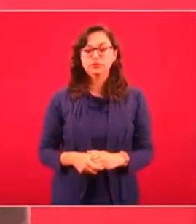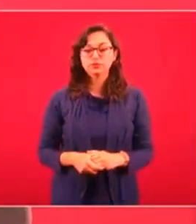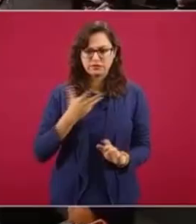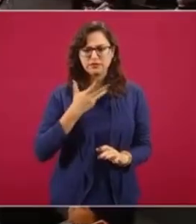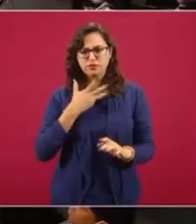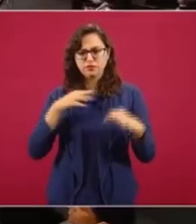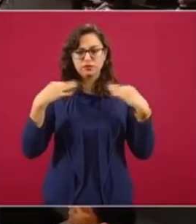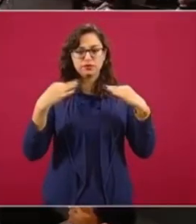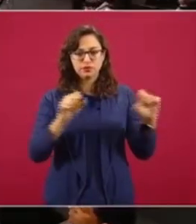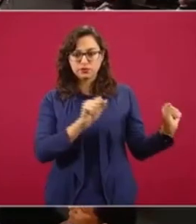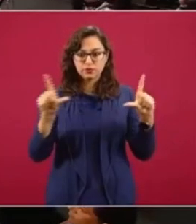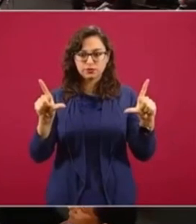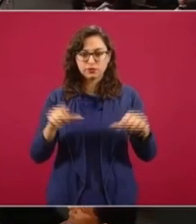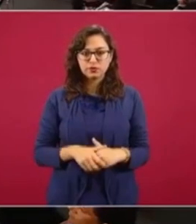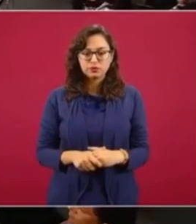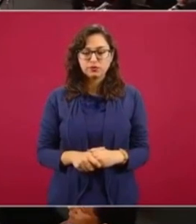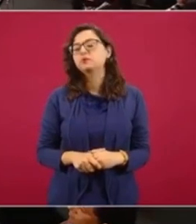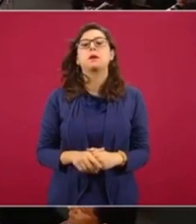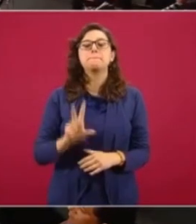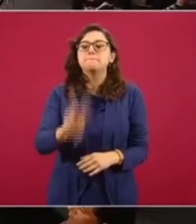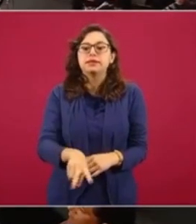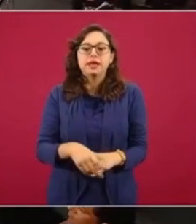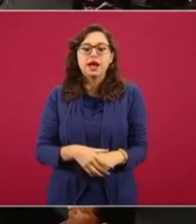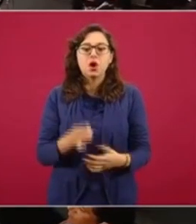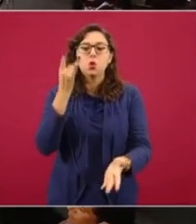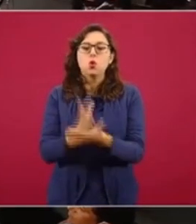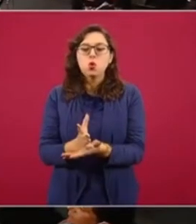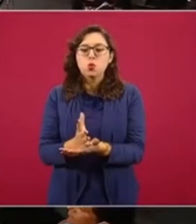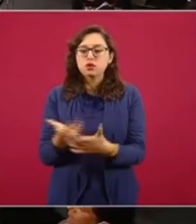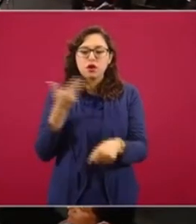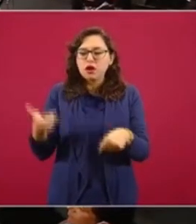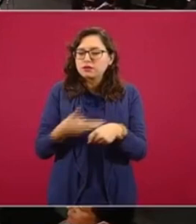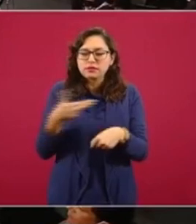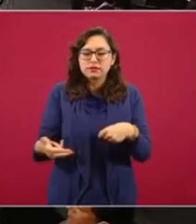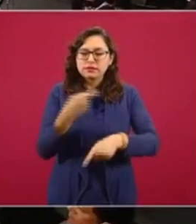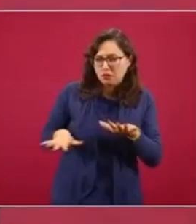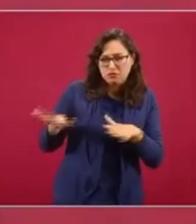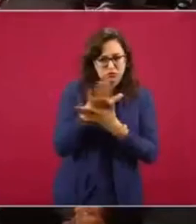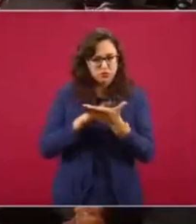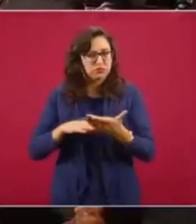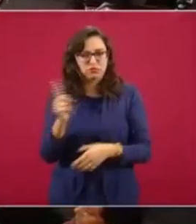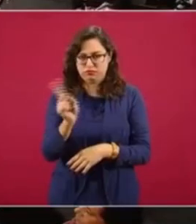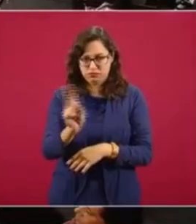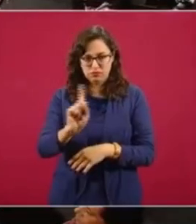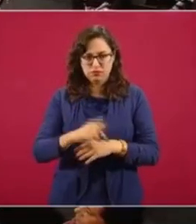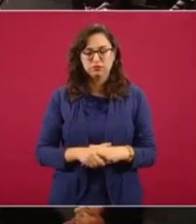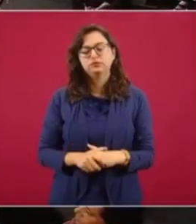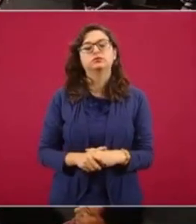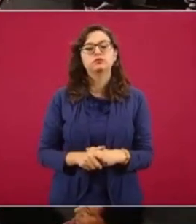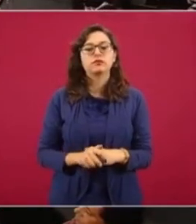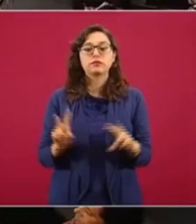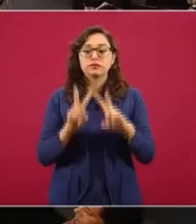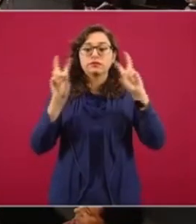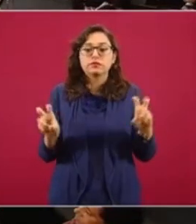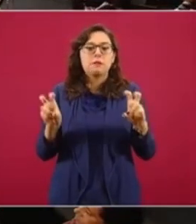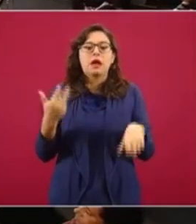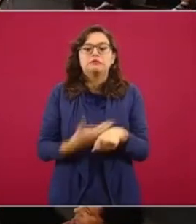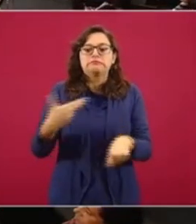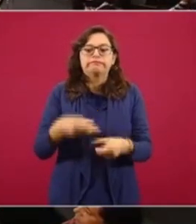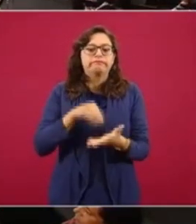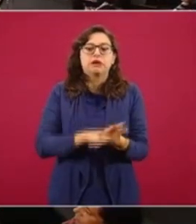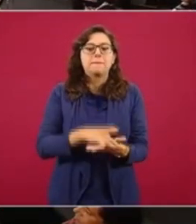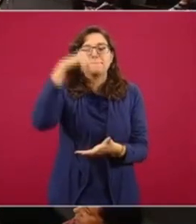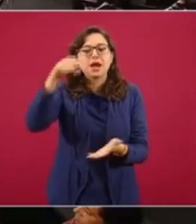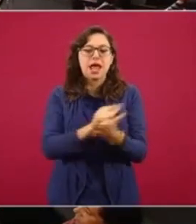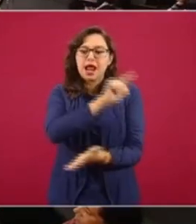es voluntario. Pero es realmente para los de mero arriba. Y es un asunto de formalidad, de